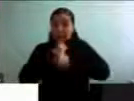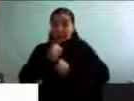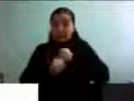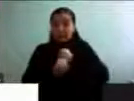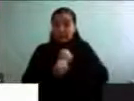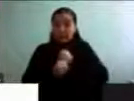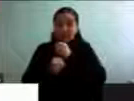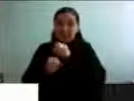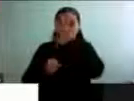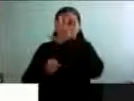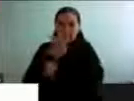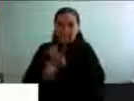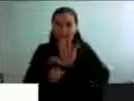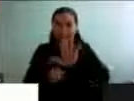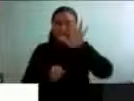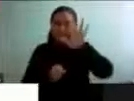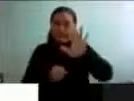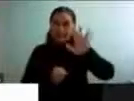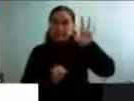del continuo vital.